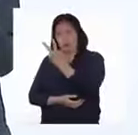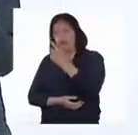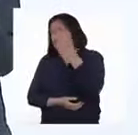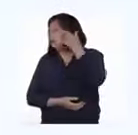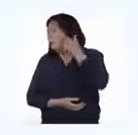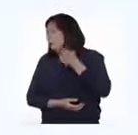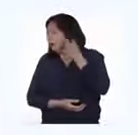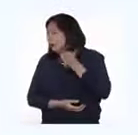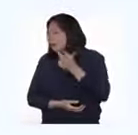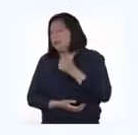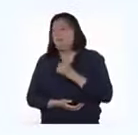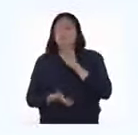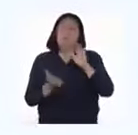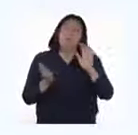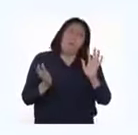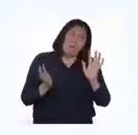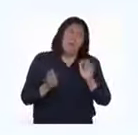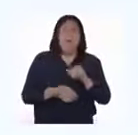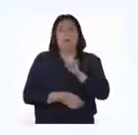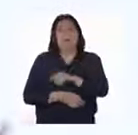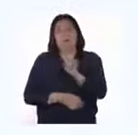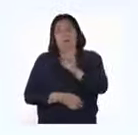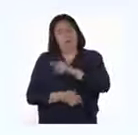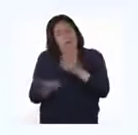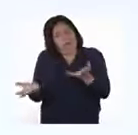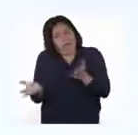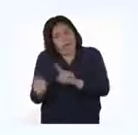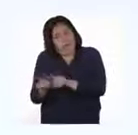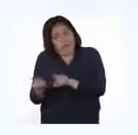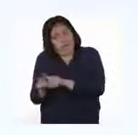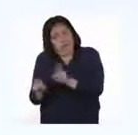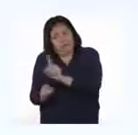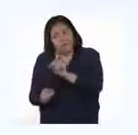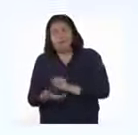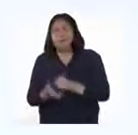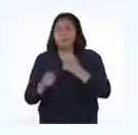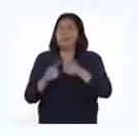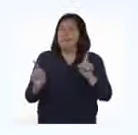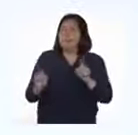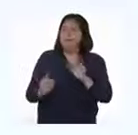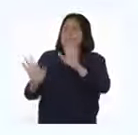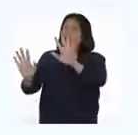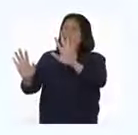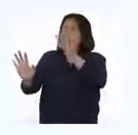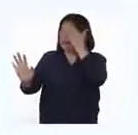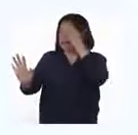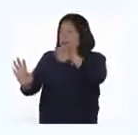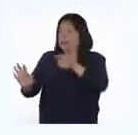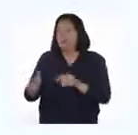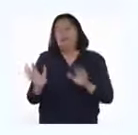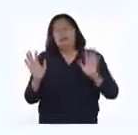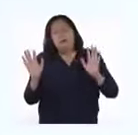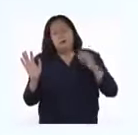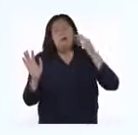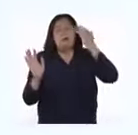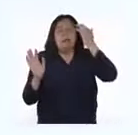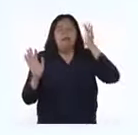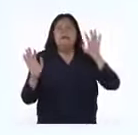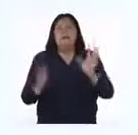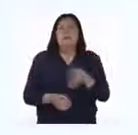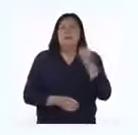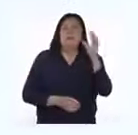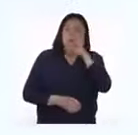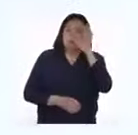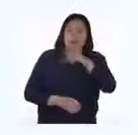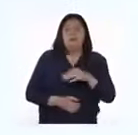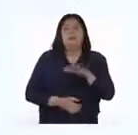etiquetadas. Bueno, esto no es necesariamente así, pero... Ya sé. Asumiremos eso porque solo